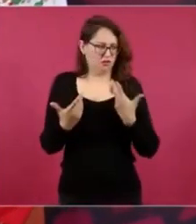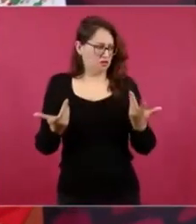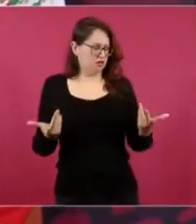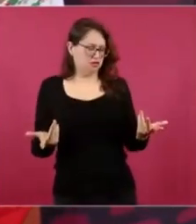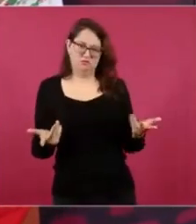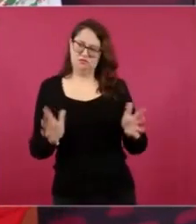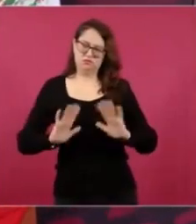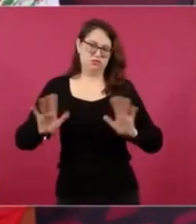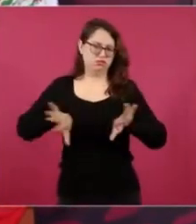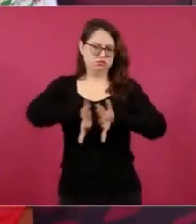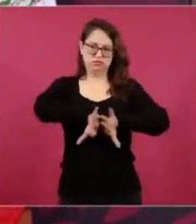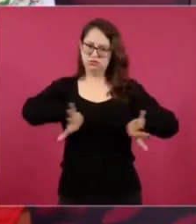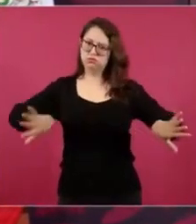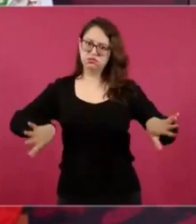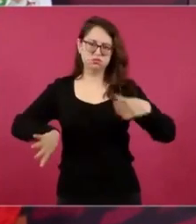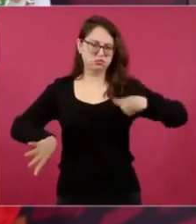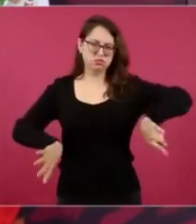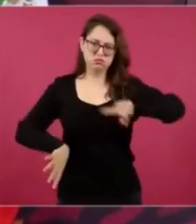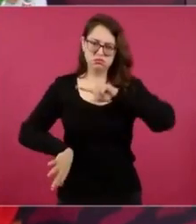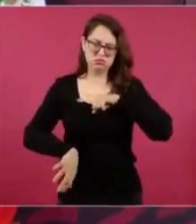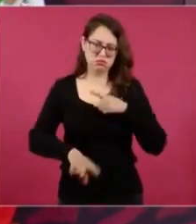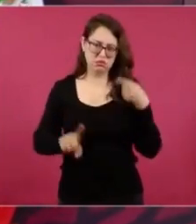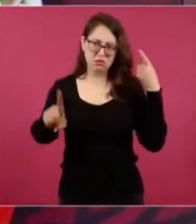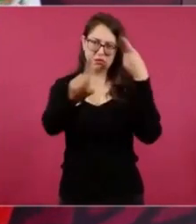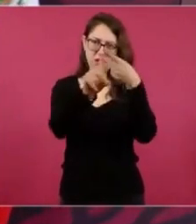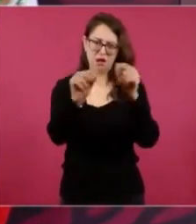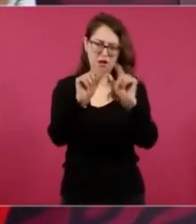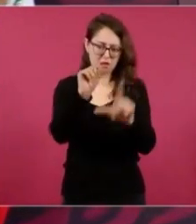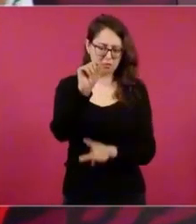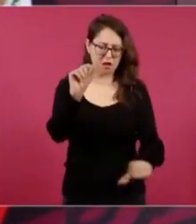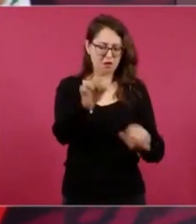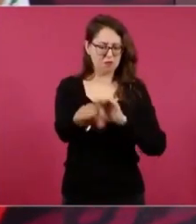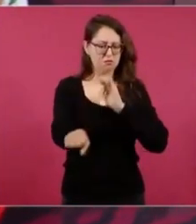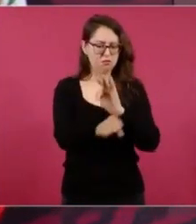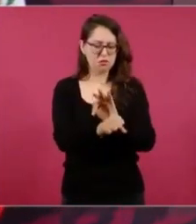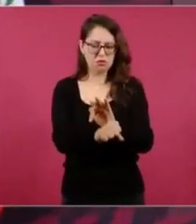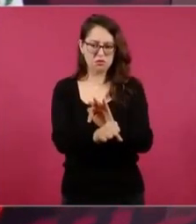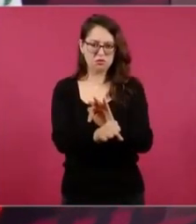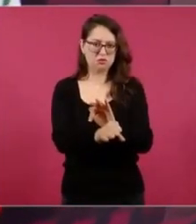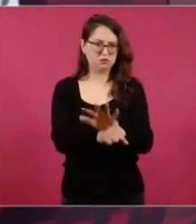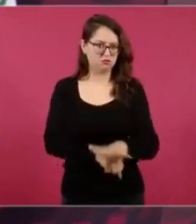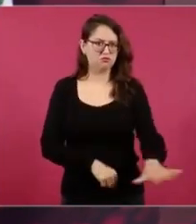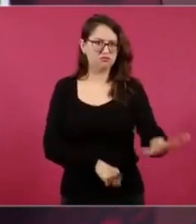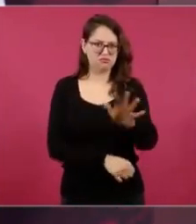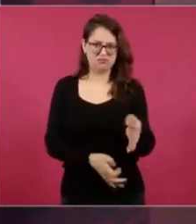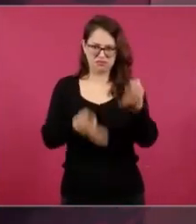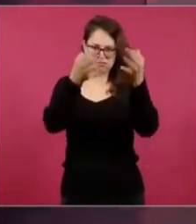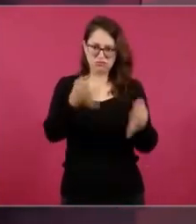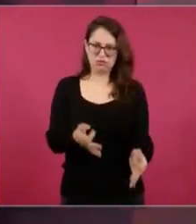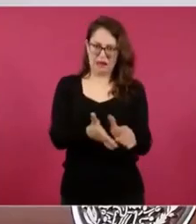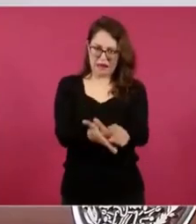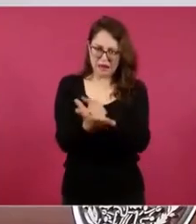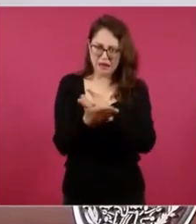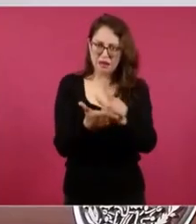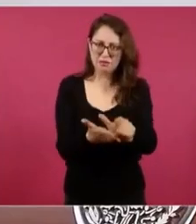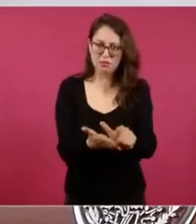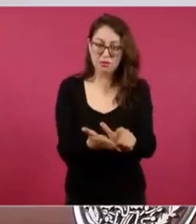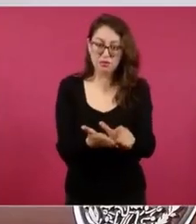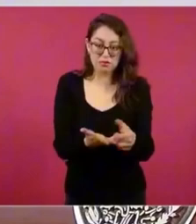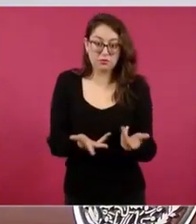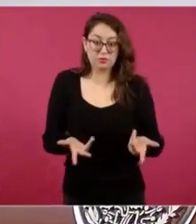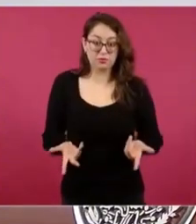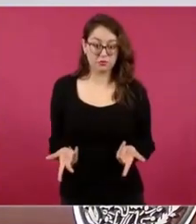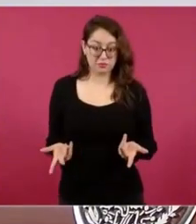purificar la vida pública. Entonces, ¿cómo se